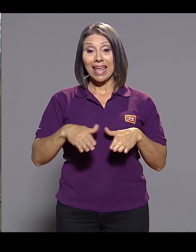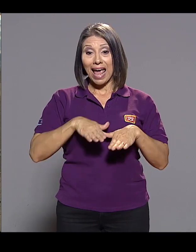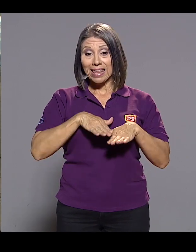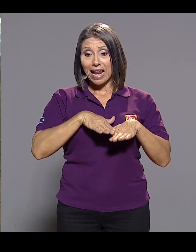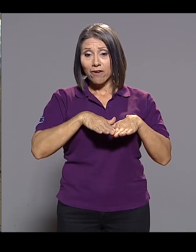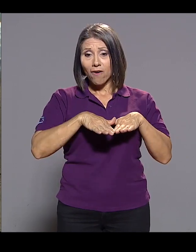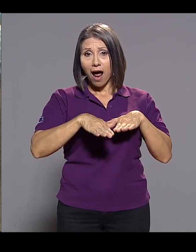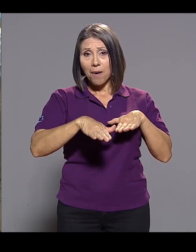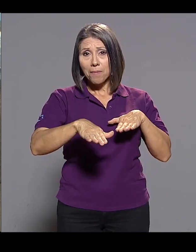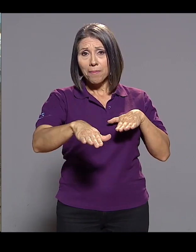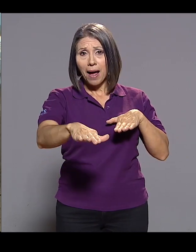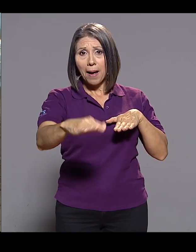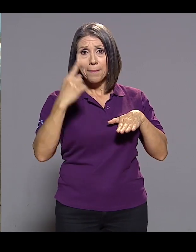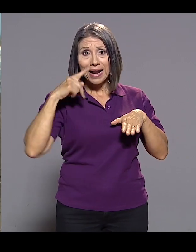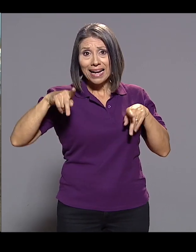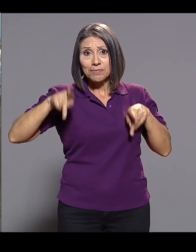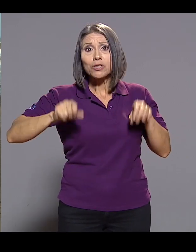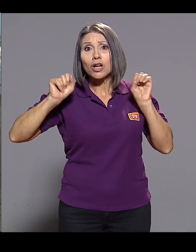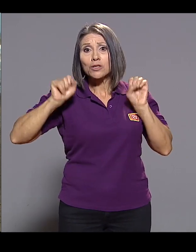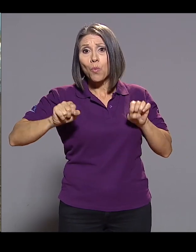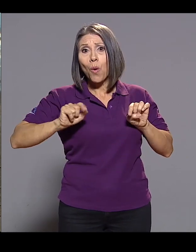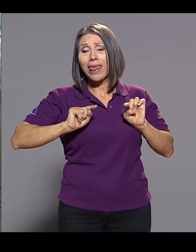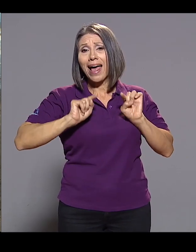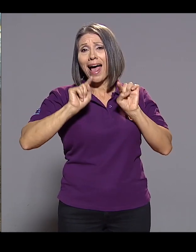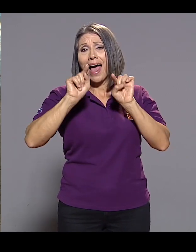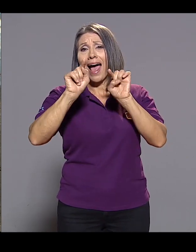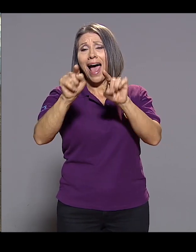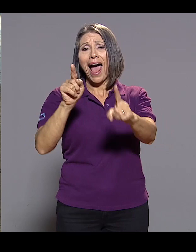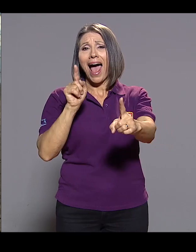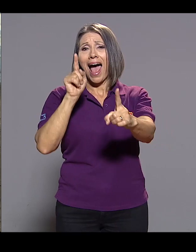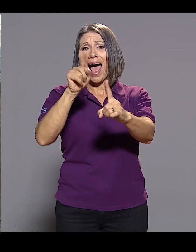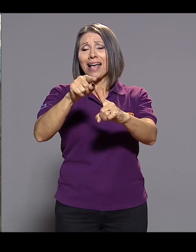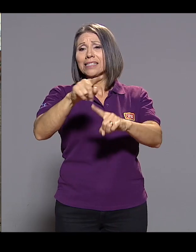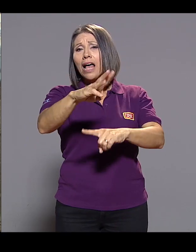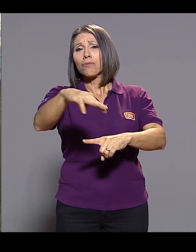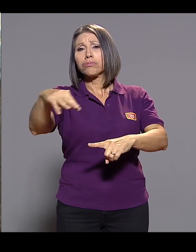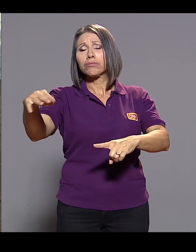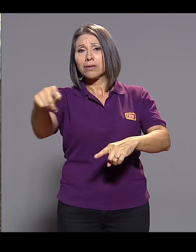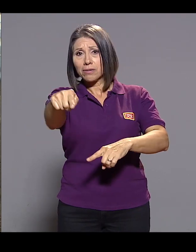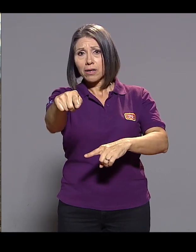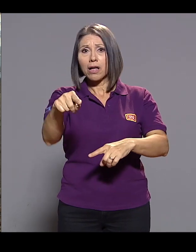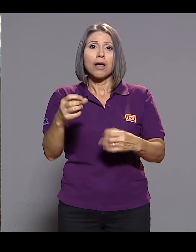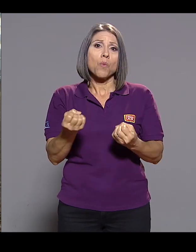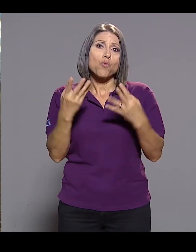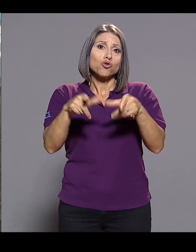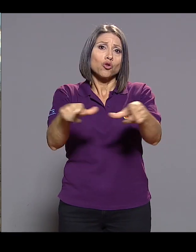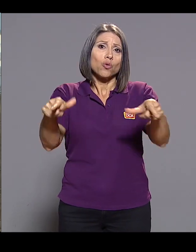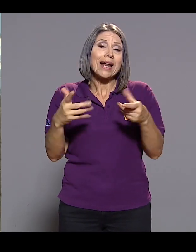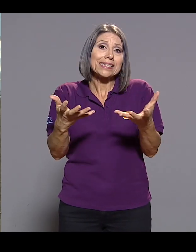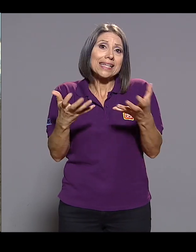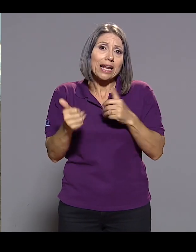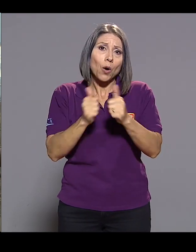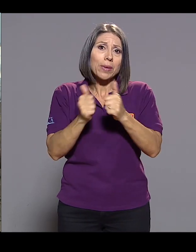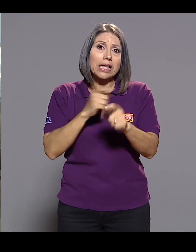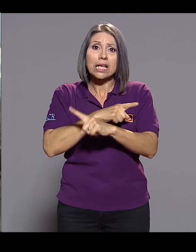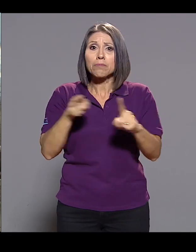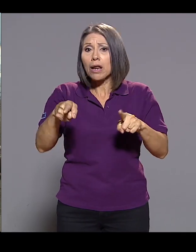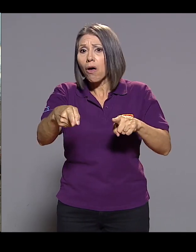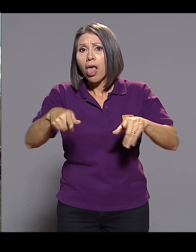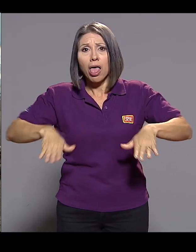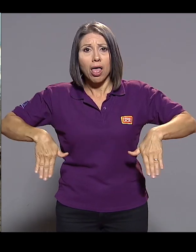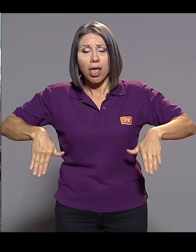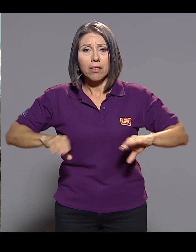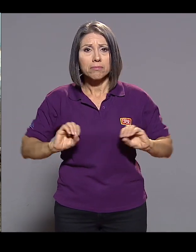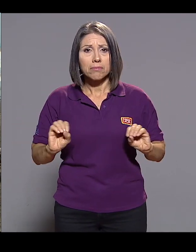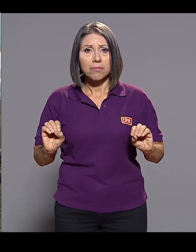la rampa para poder llevar a la gente a la playa, a los anfibios, hay muchos lugares que quieren hacer competencias pero no tienen eso